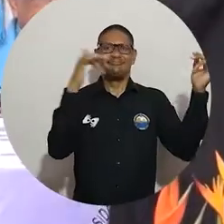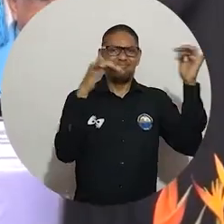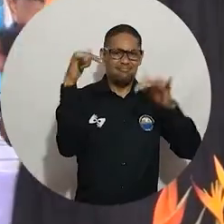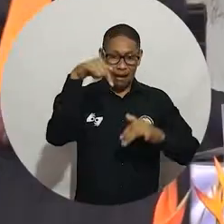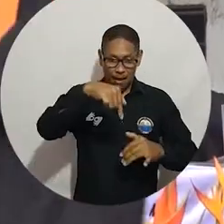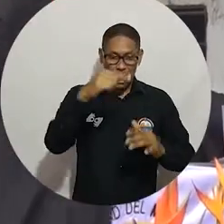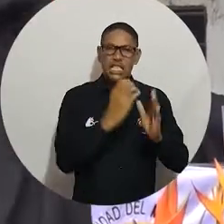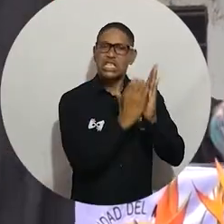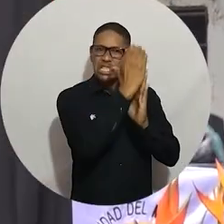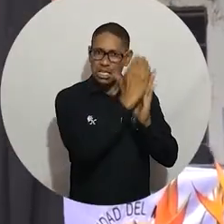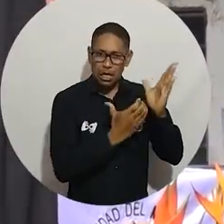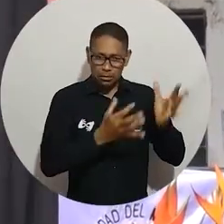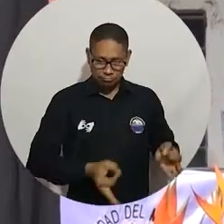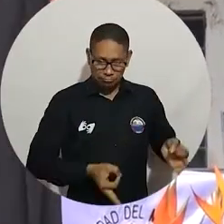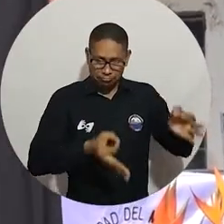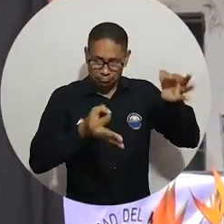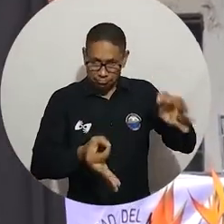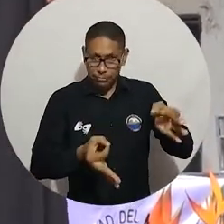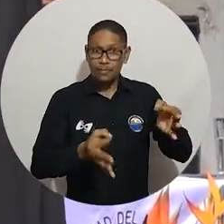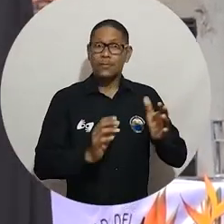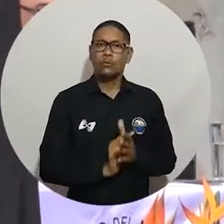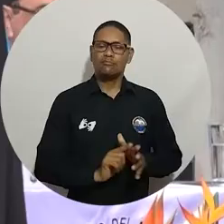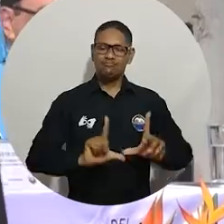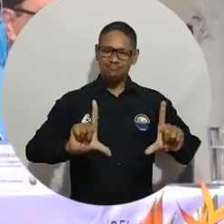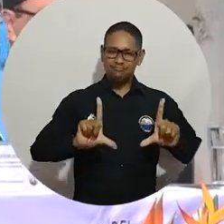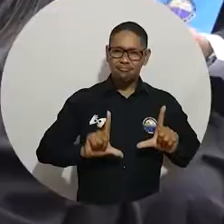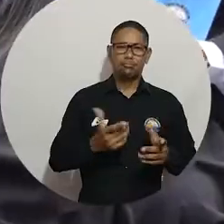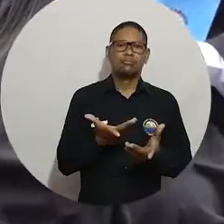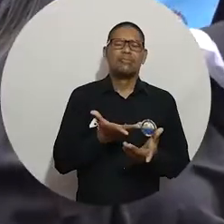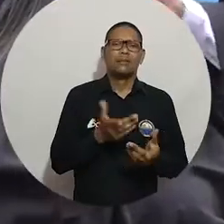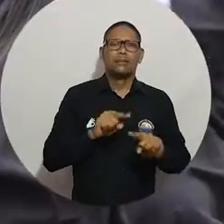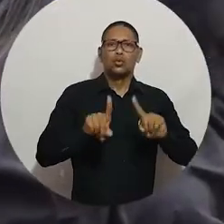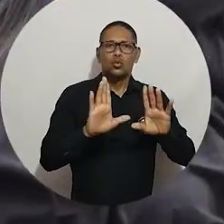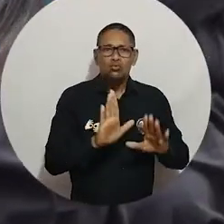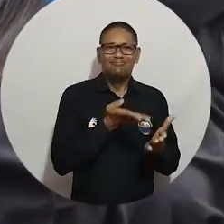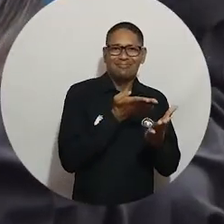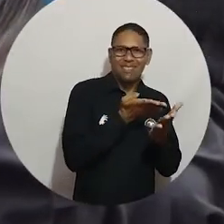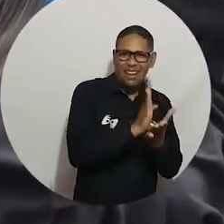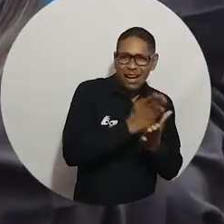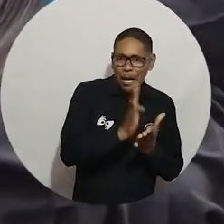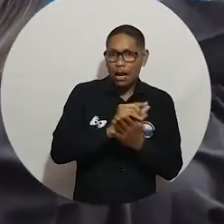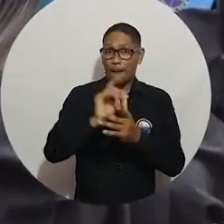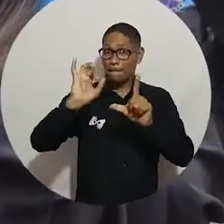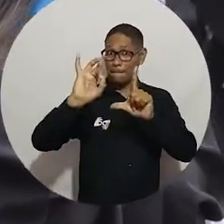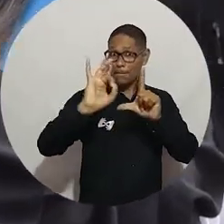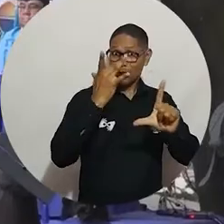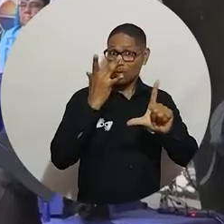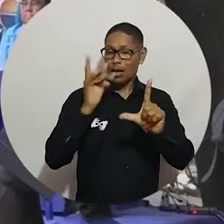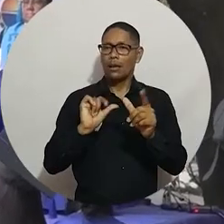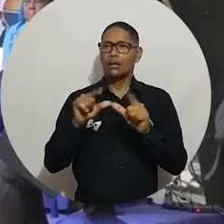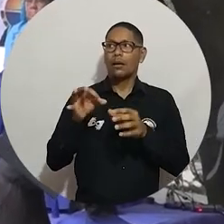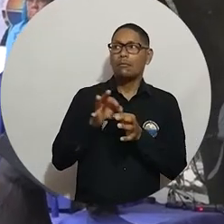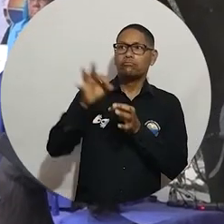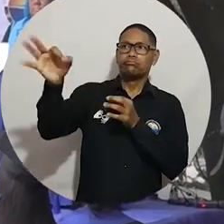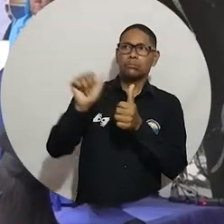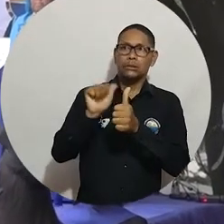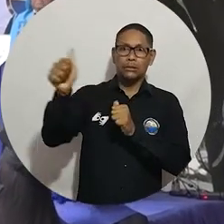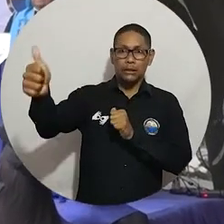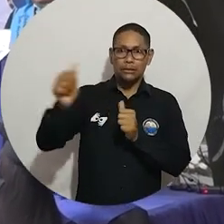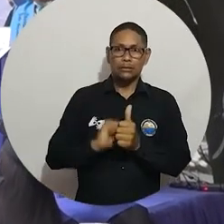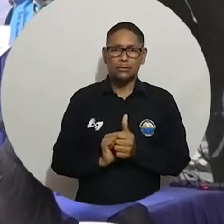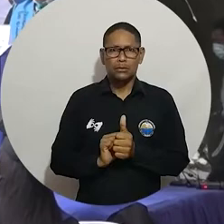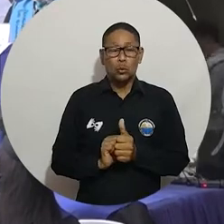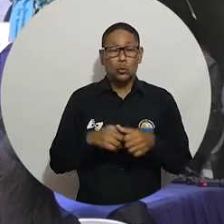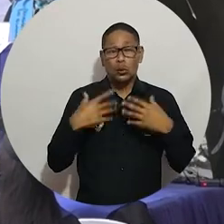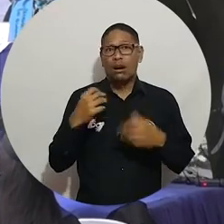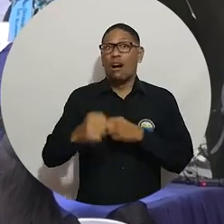distintas regiones del país recibieron sus títulos y certificados de aptitud ocupacional en programas de las modalidades virtual y